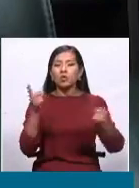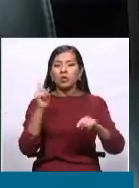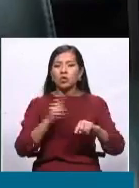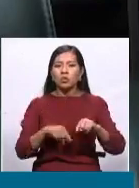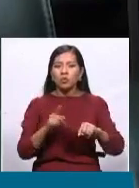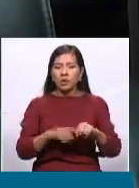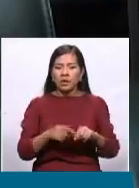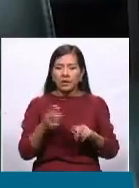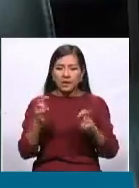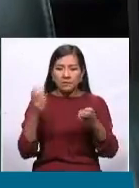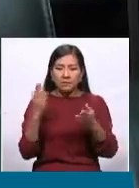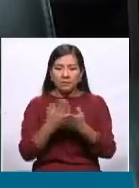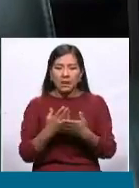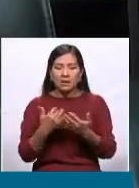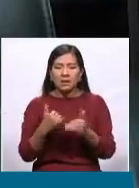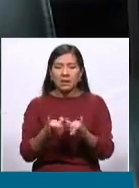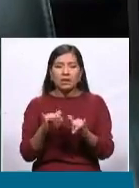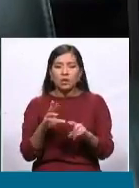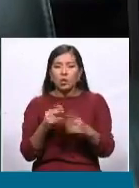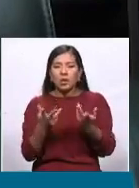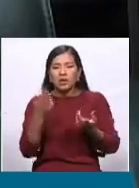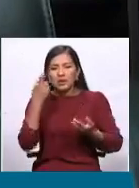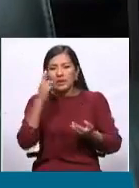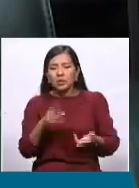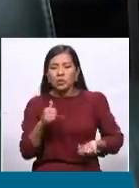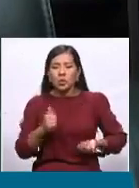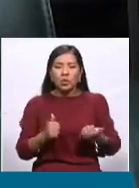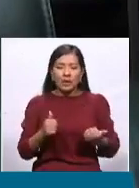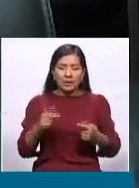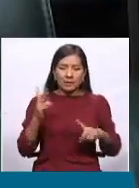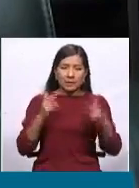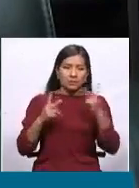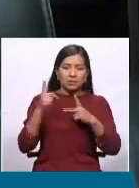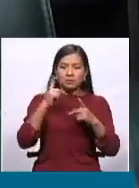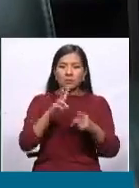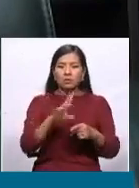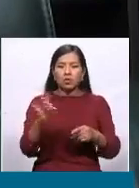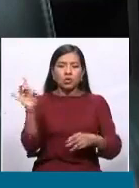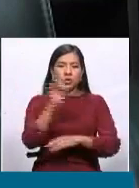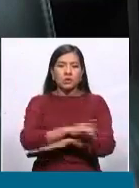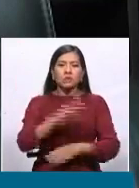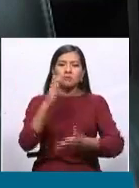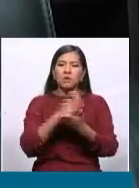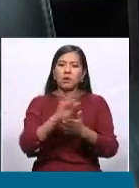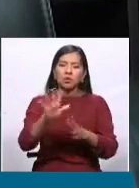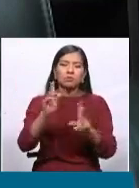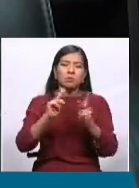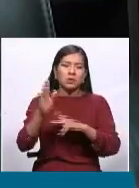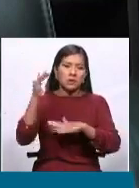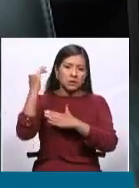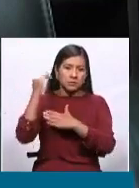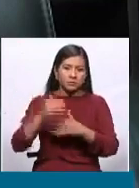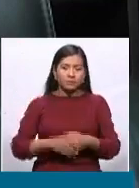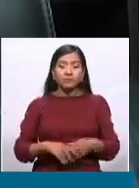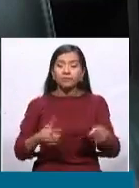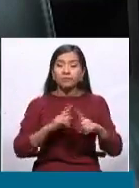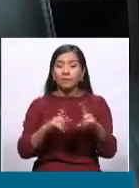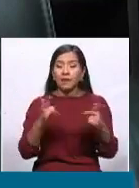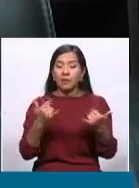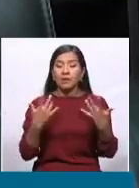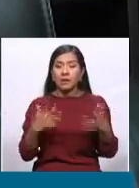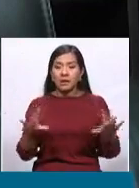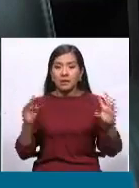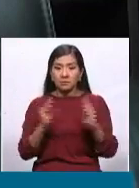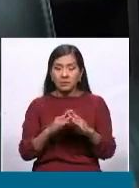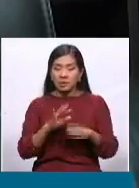hay, digamos, qué justificación le van a dar para 28 días de paro a la gente en Santa Cruz. Tomando en cuenta ese